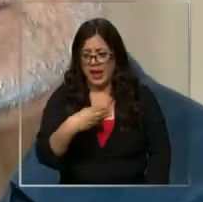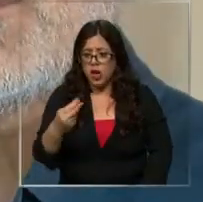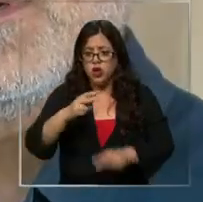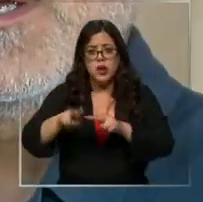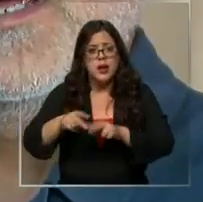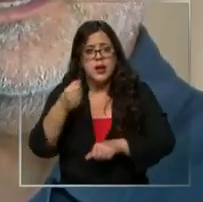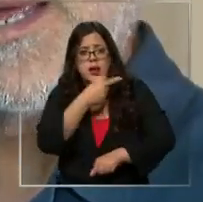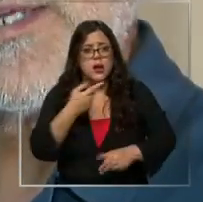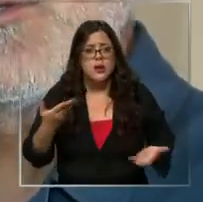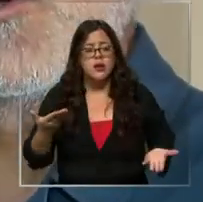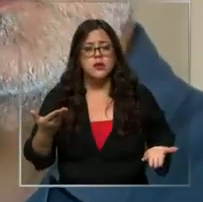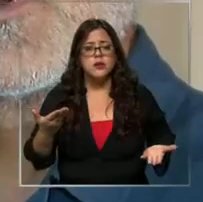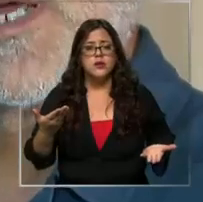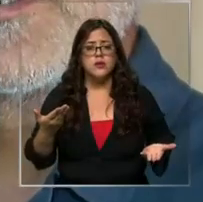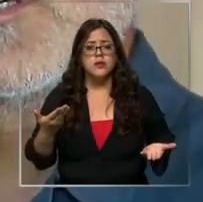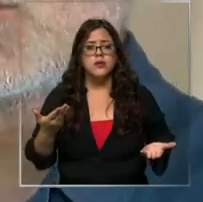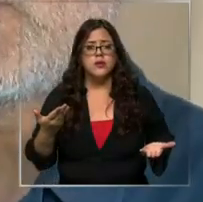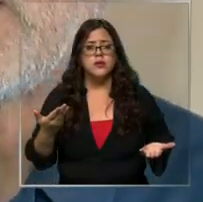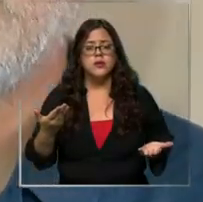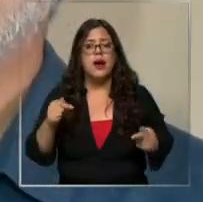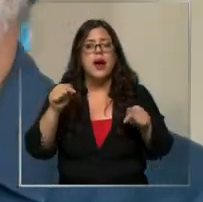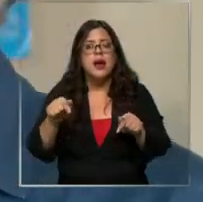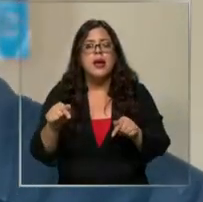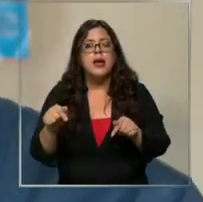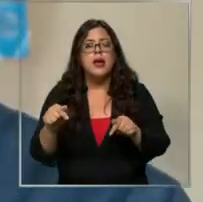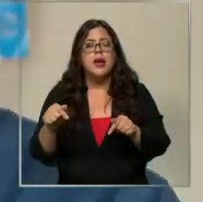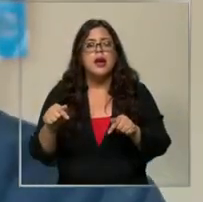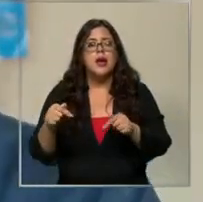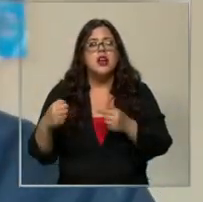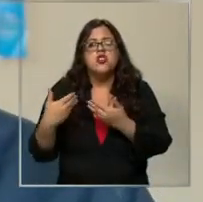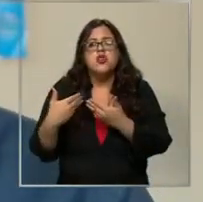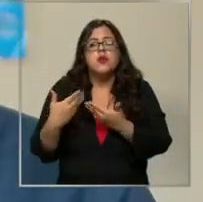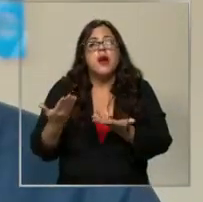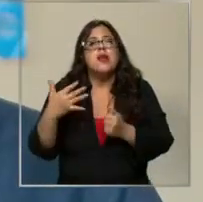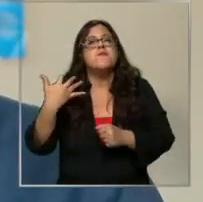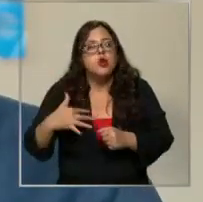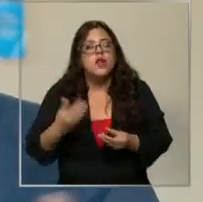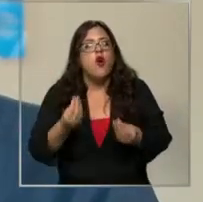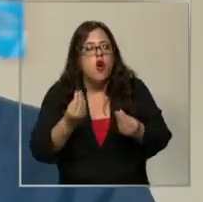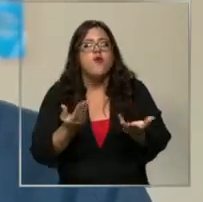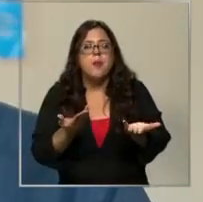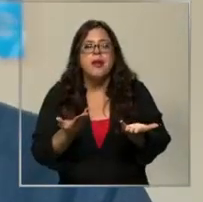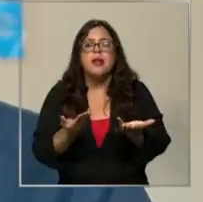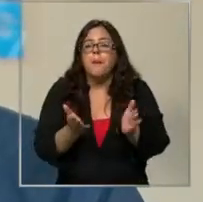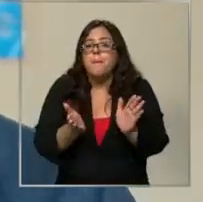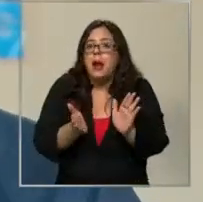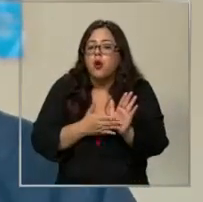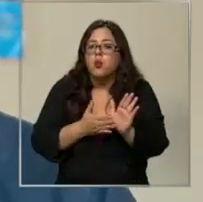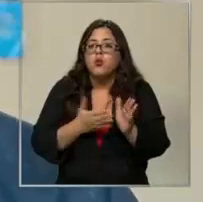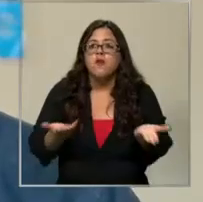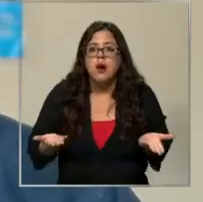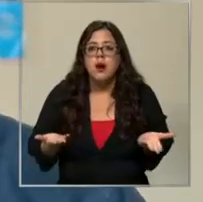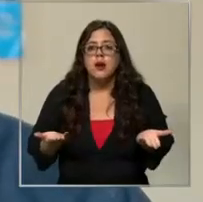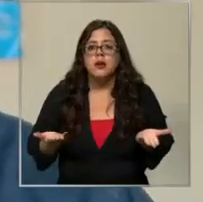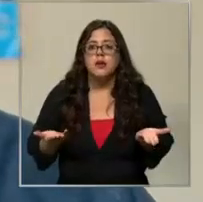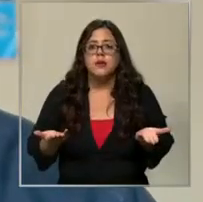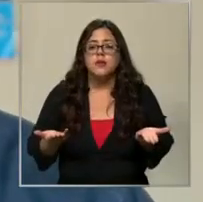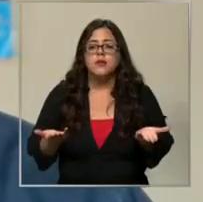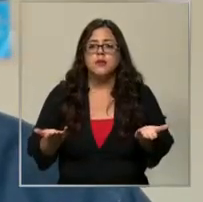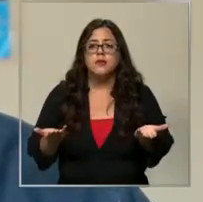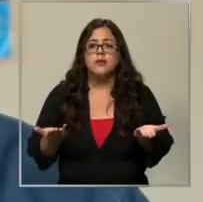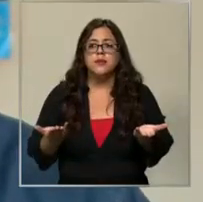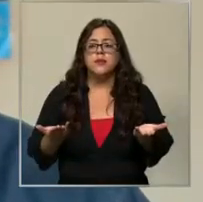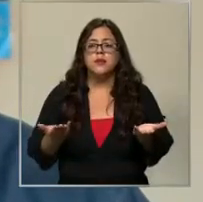siendo acusado. Eso no importaba, cierto, para corroborar, cierto, luego lo que dijo el inscrim, cierto,